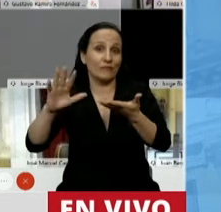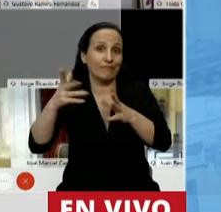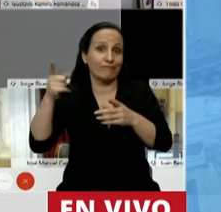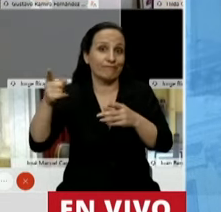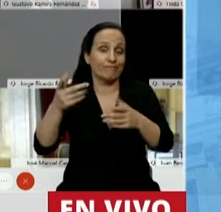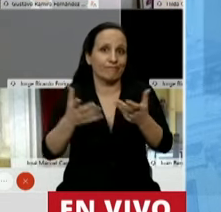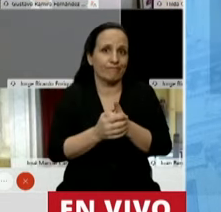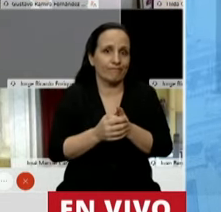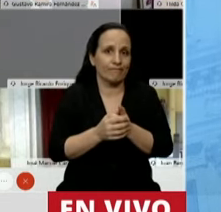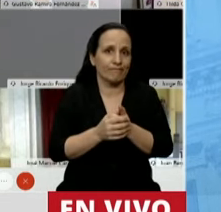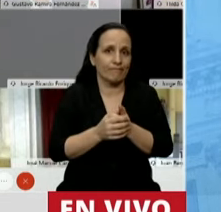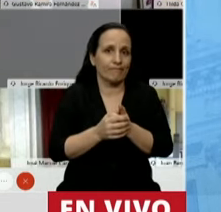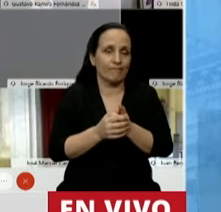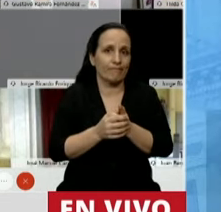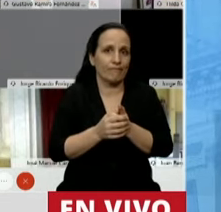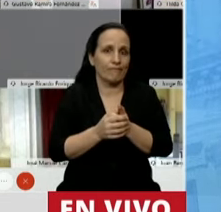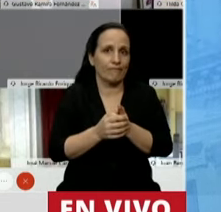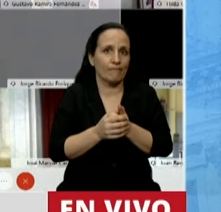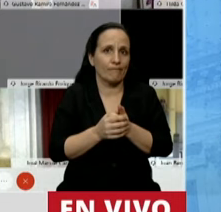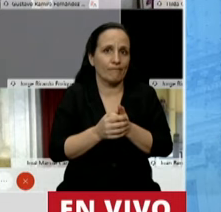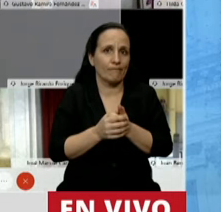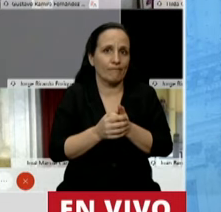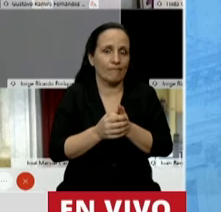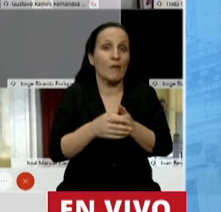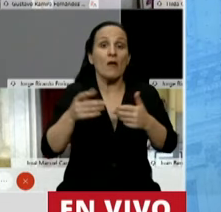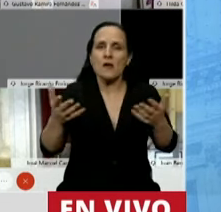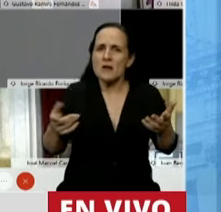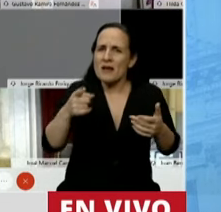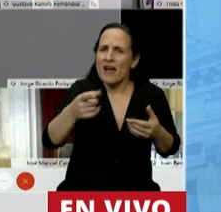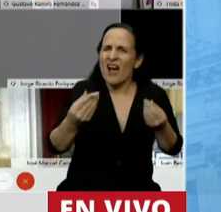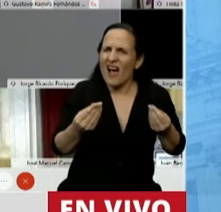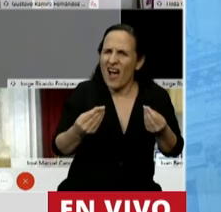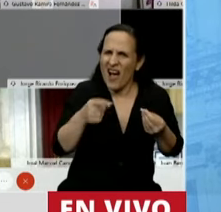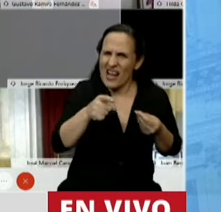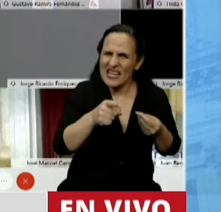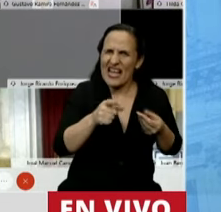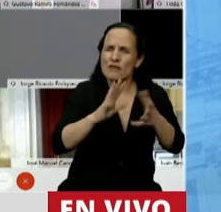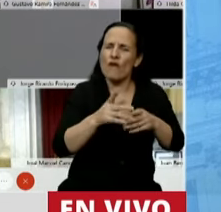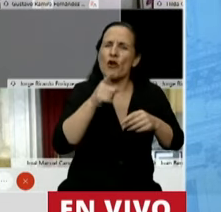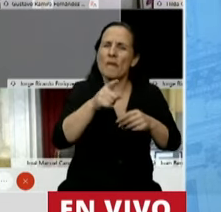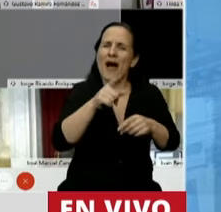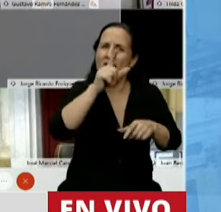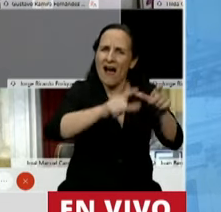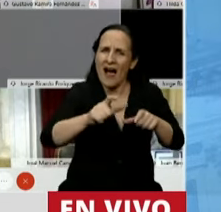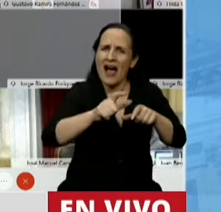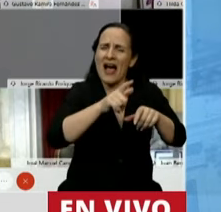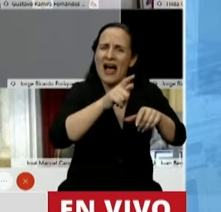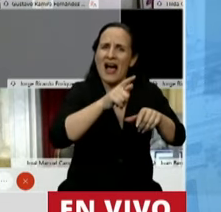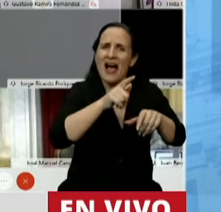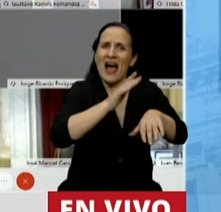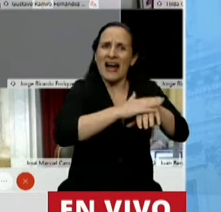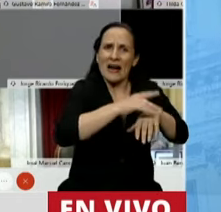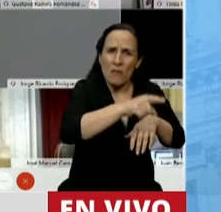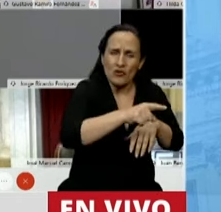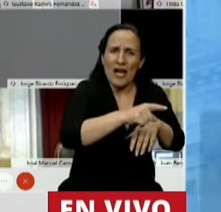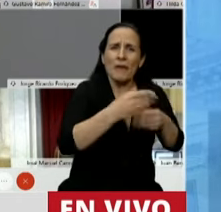que no termina de definir si es parte de un capitalismo globalizado con responsabilidad social o si es parte de